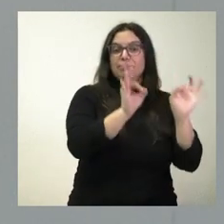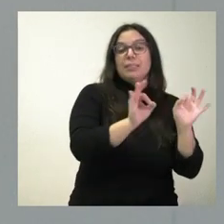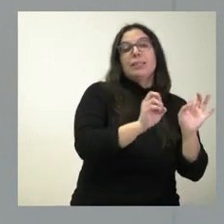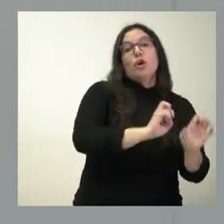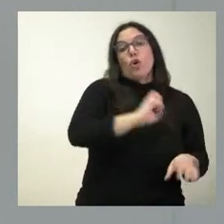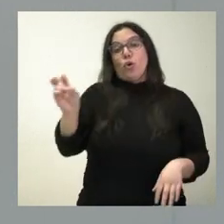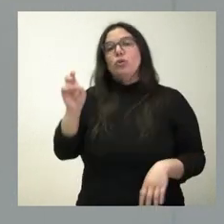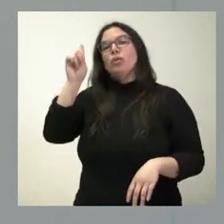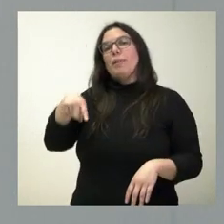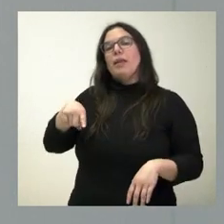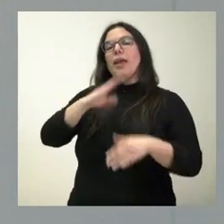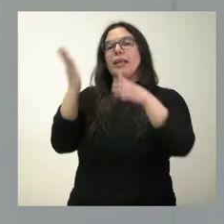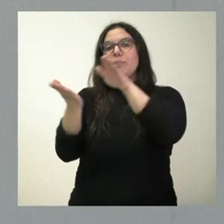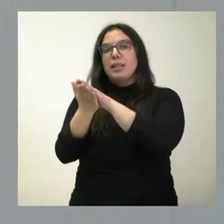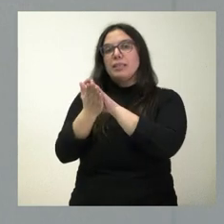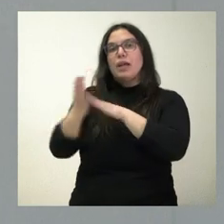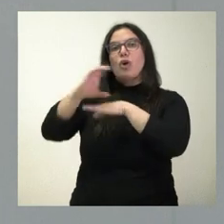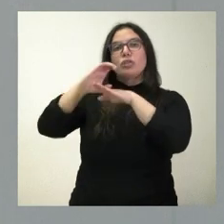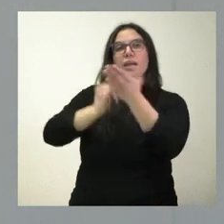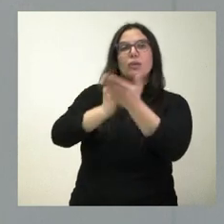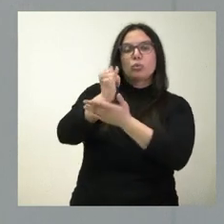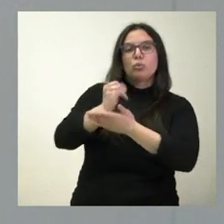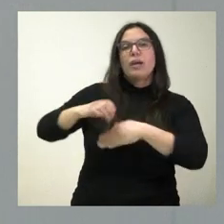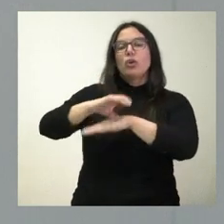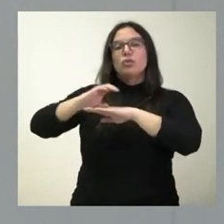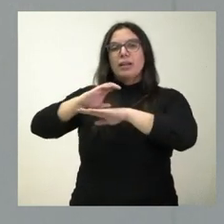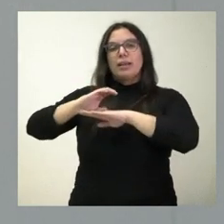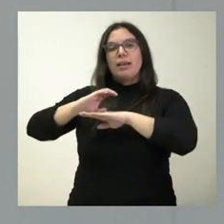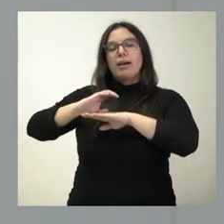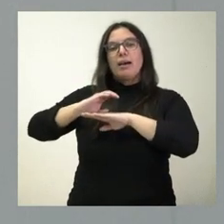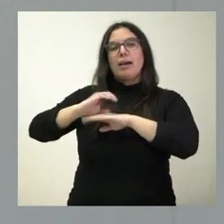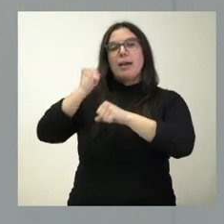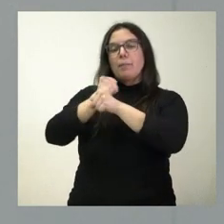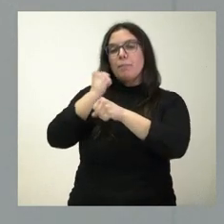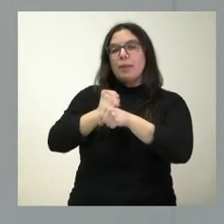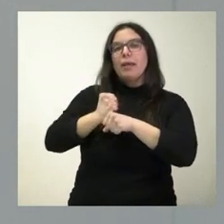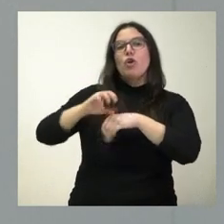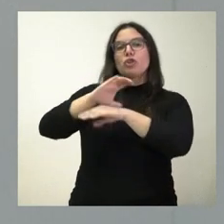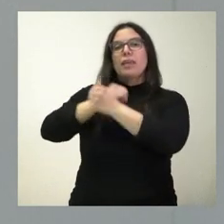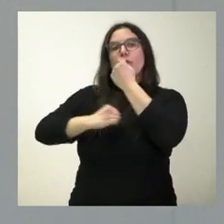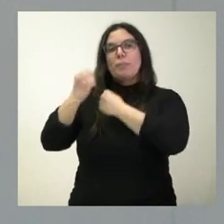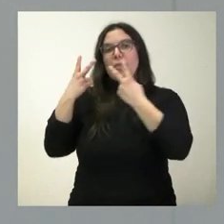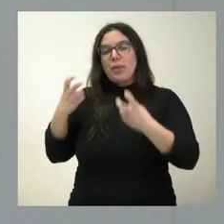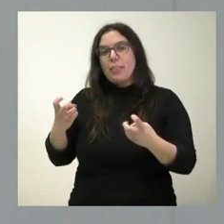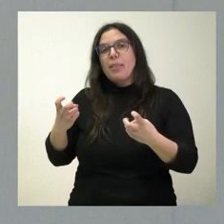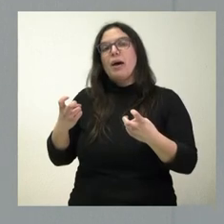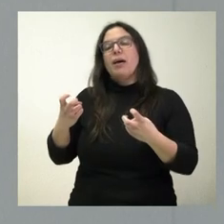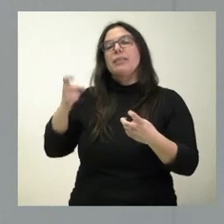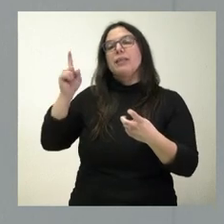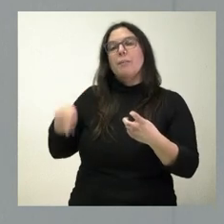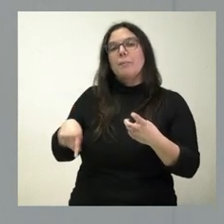un expediente e iniciativa de las consejerías de Agricultura, Empleo, Economía y Hacienda y